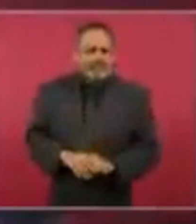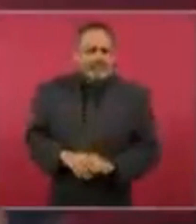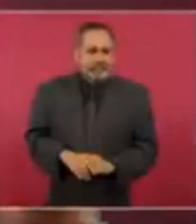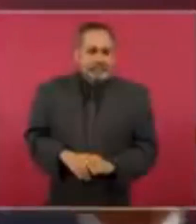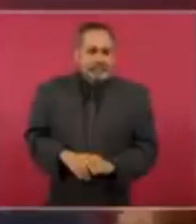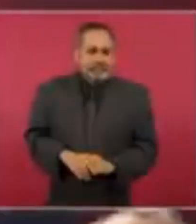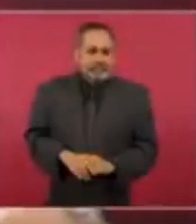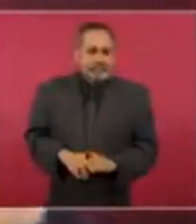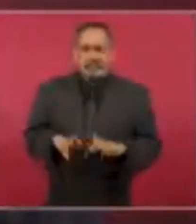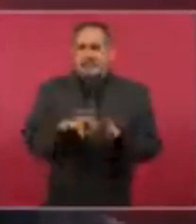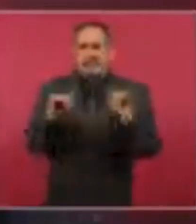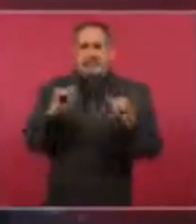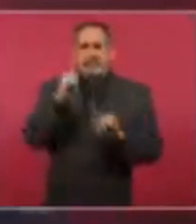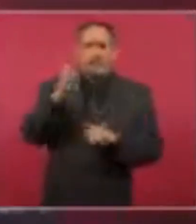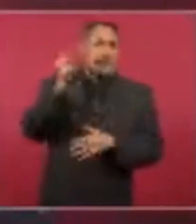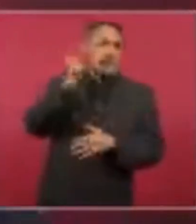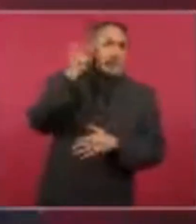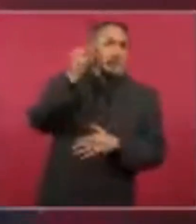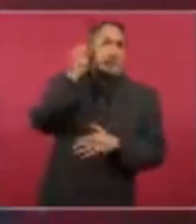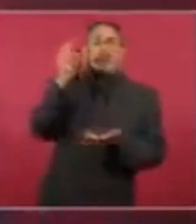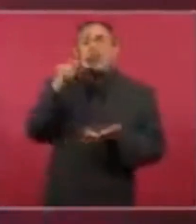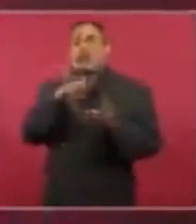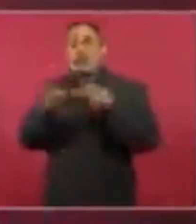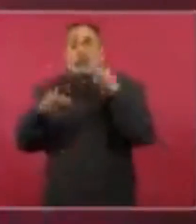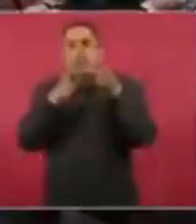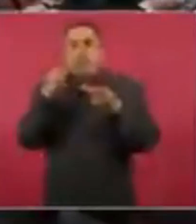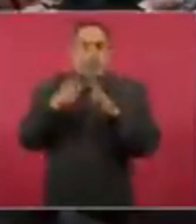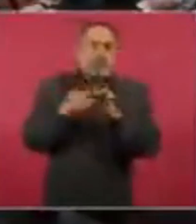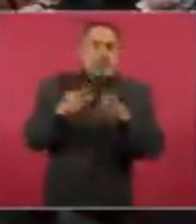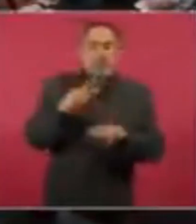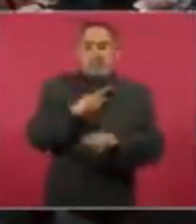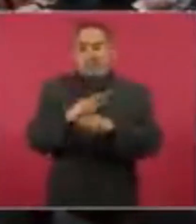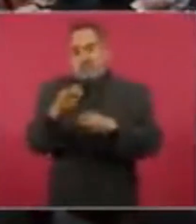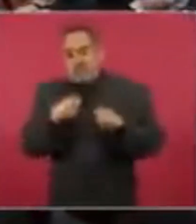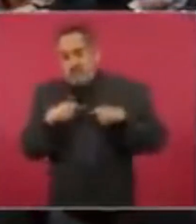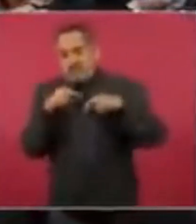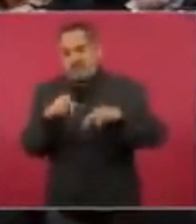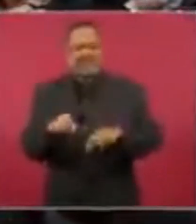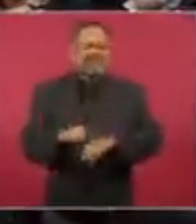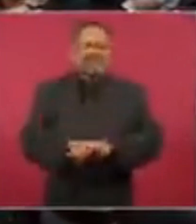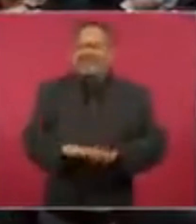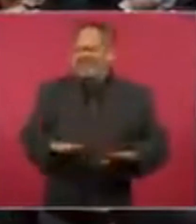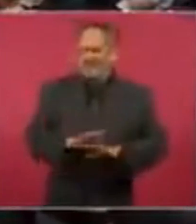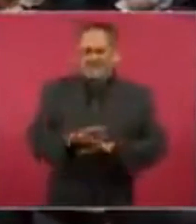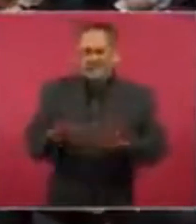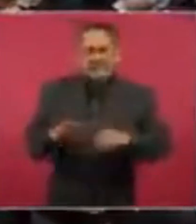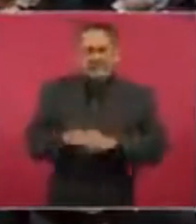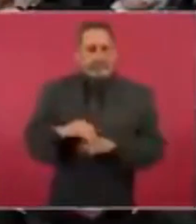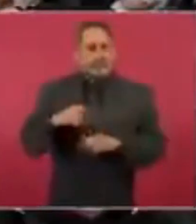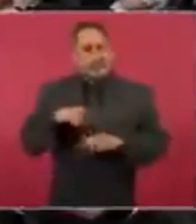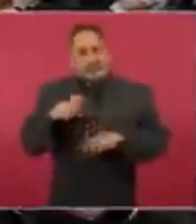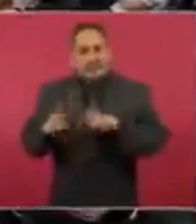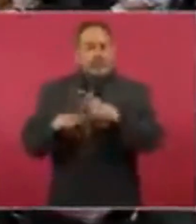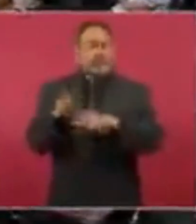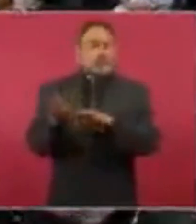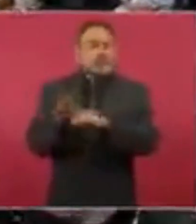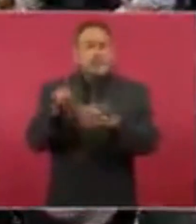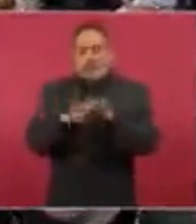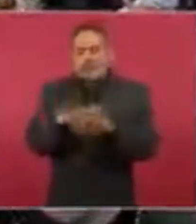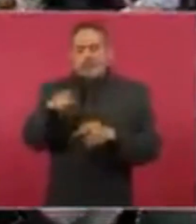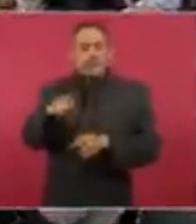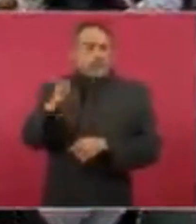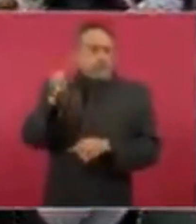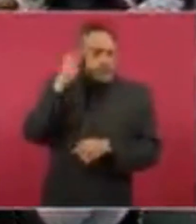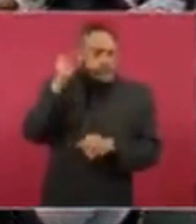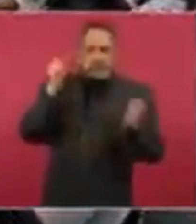ni siquiera en conferencias o invitaciones para asistir a un evento